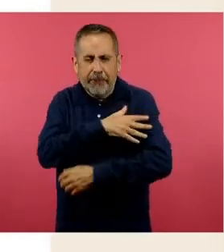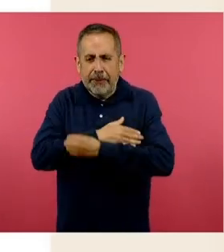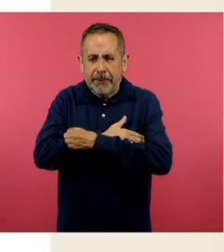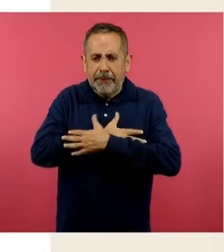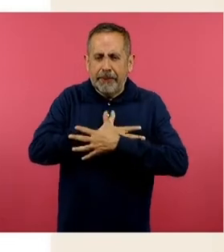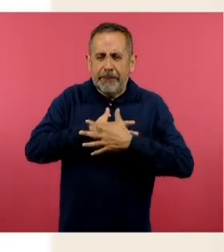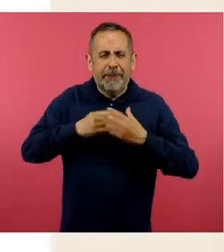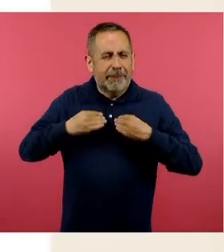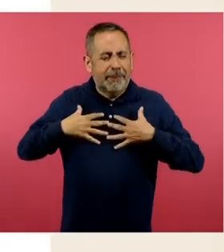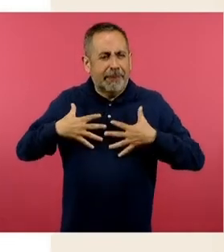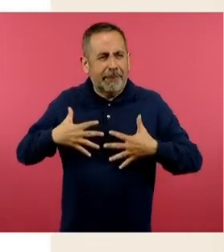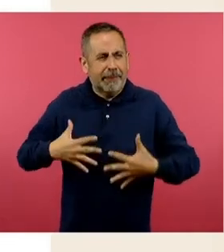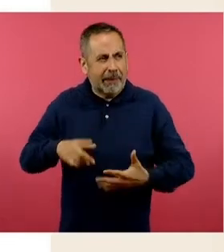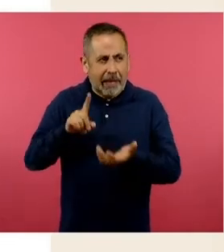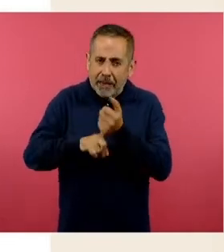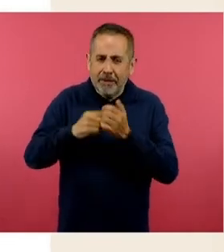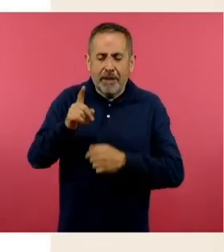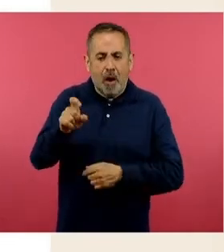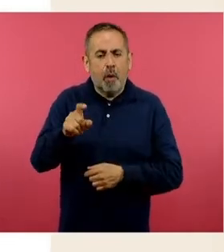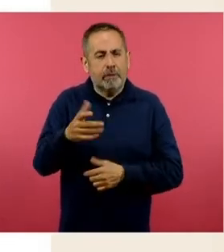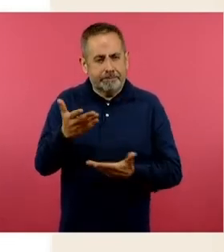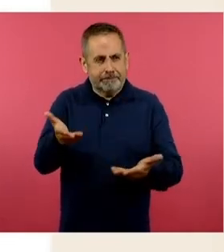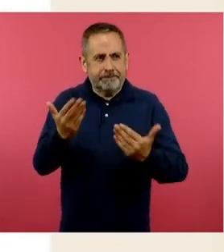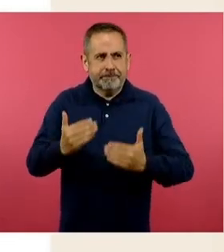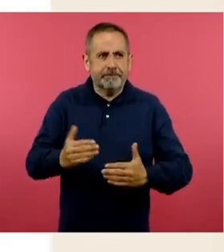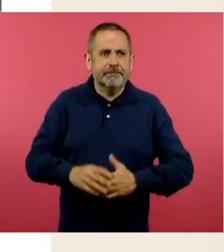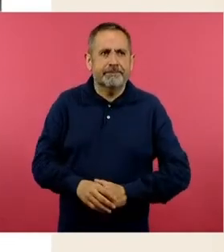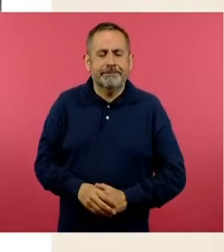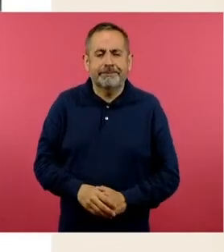o momentos como este. Siguiente, por favor.